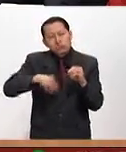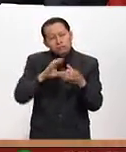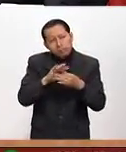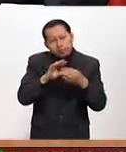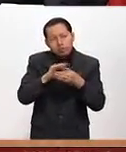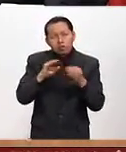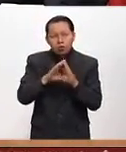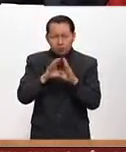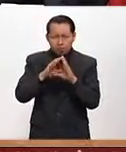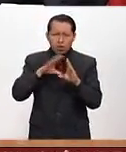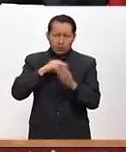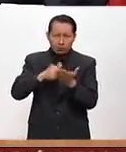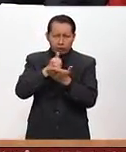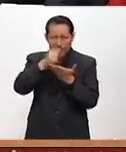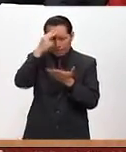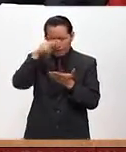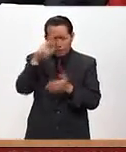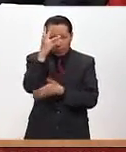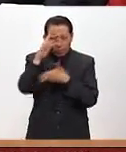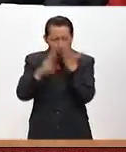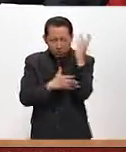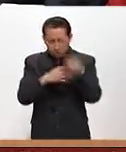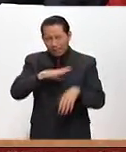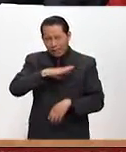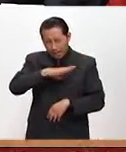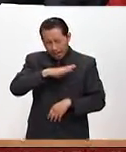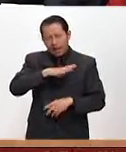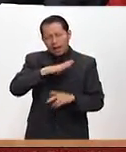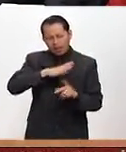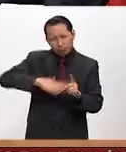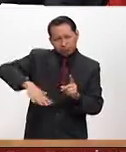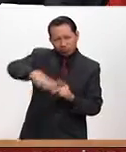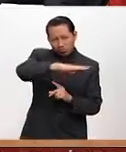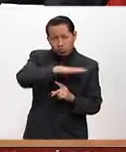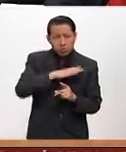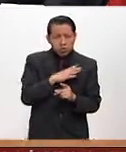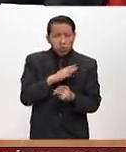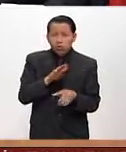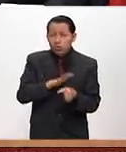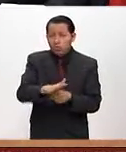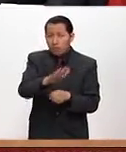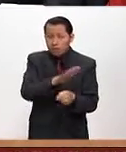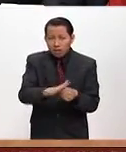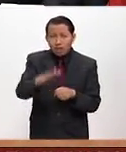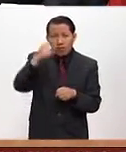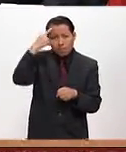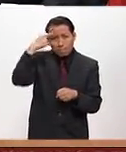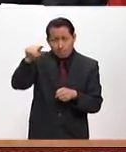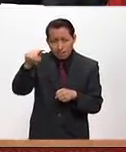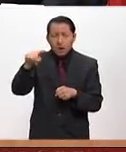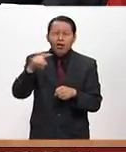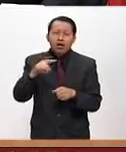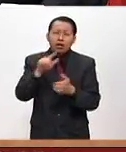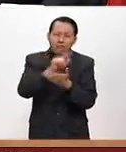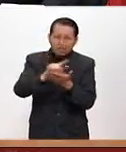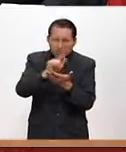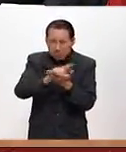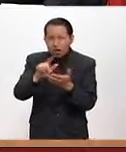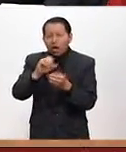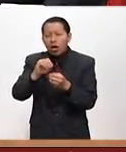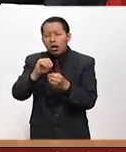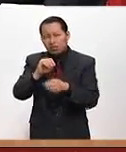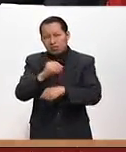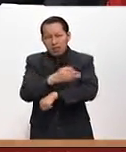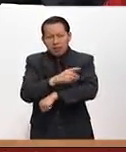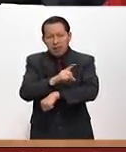los bosques que nos rodean a la urbe, ya con eso pueden revertir ciertas carencias en algunas delegaciones?